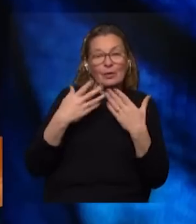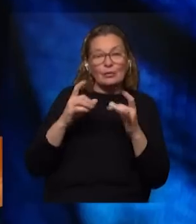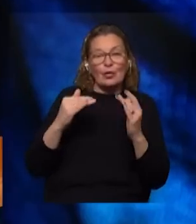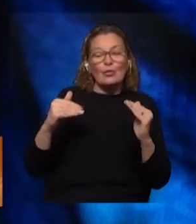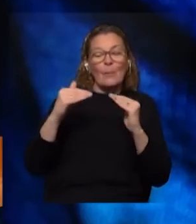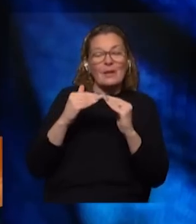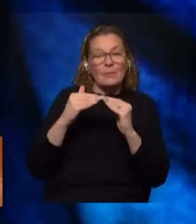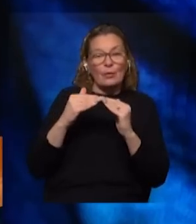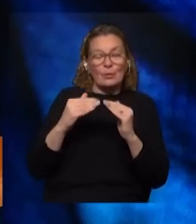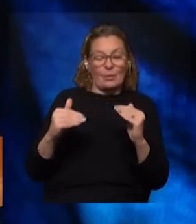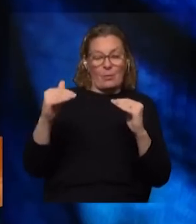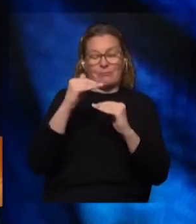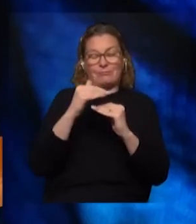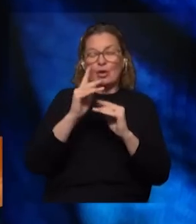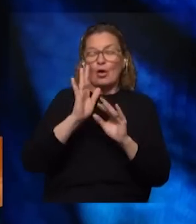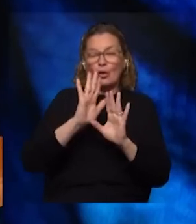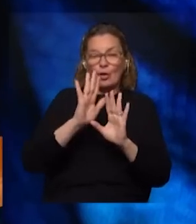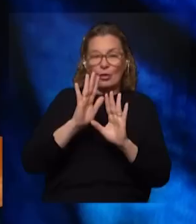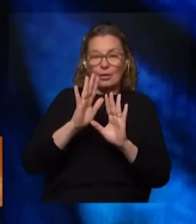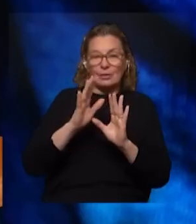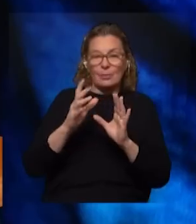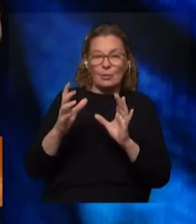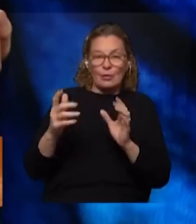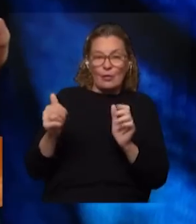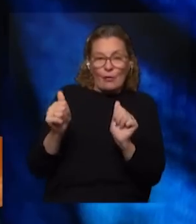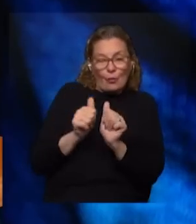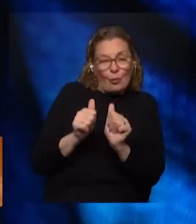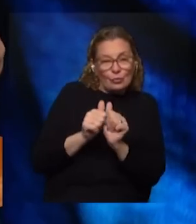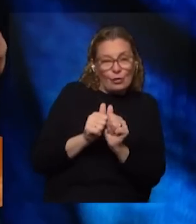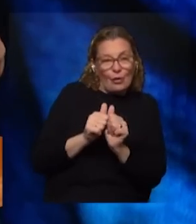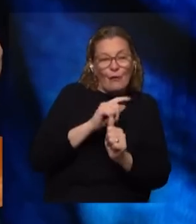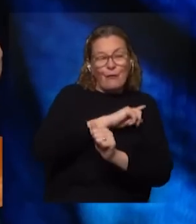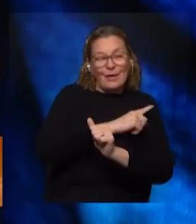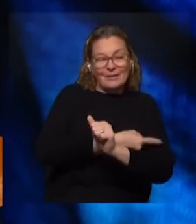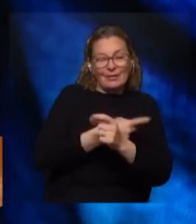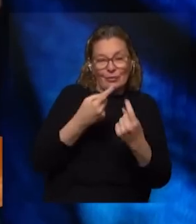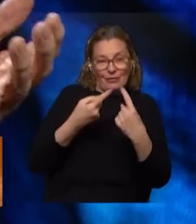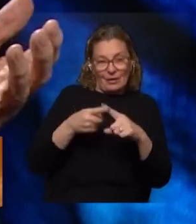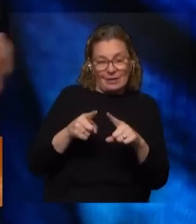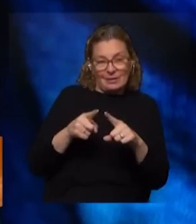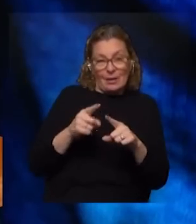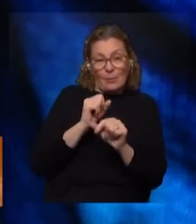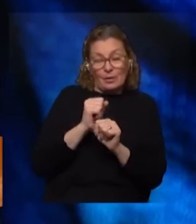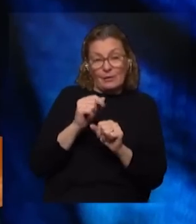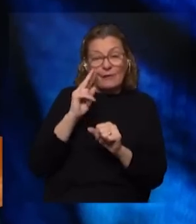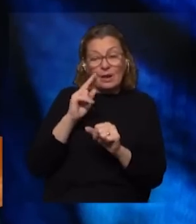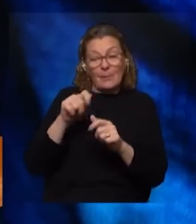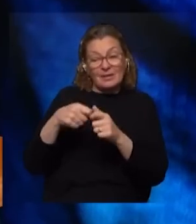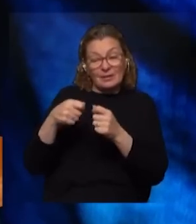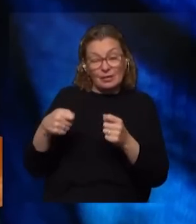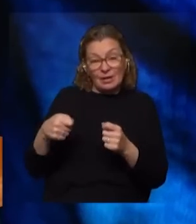lo mismo no es una superposición las correlaciones de fuerzas son completamente distintas las que puede haber en el PIT-CNT